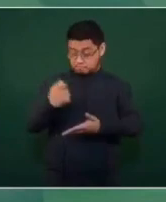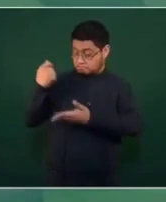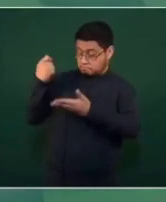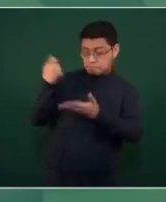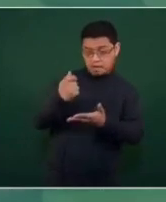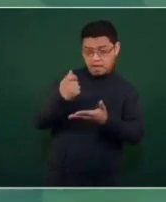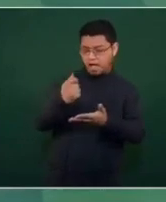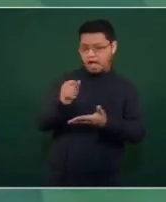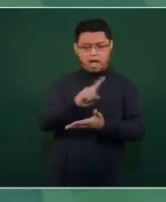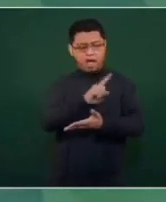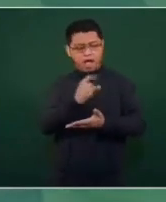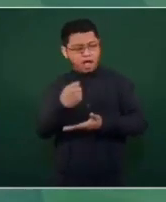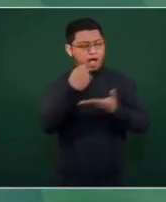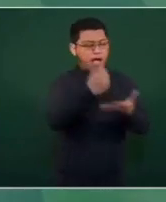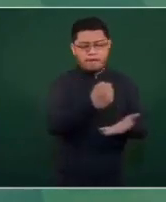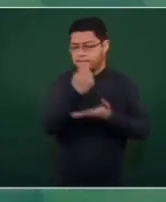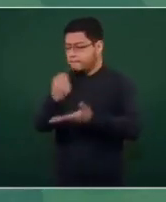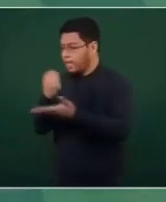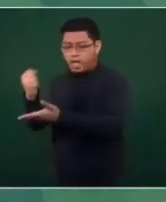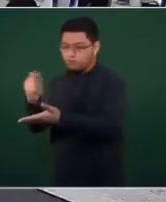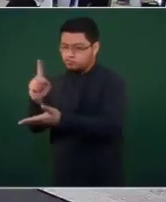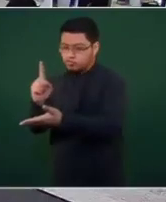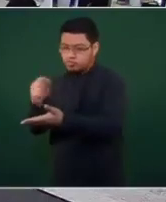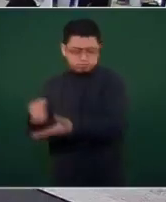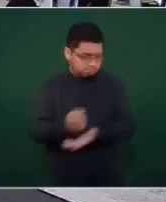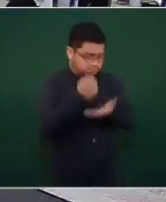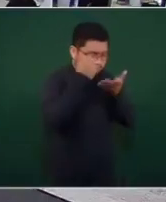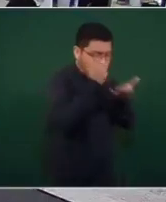privatizarse y lo público